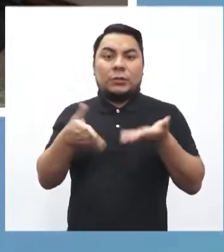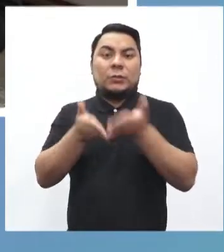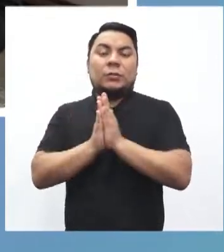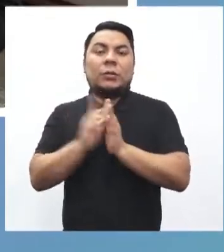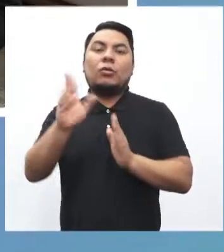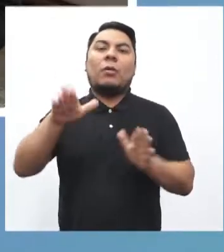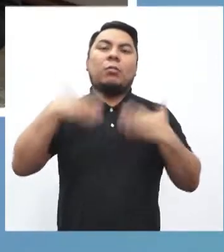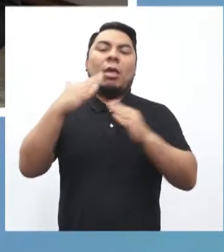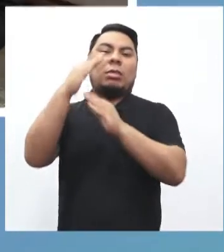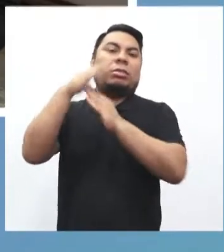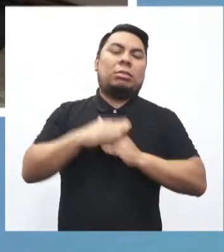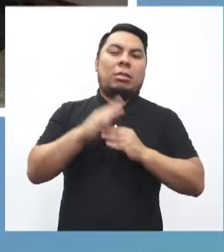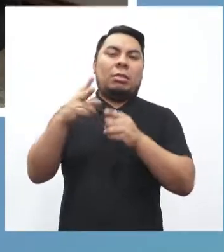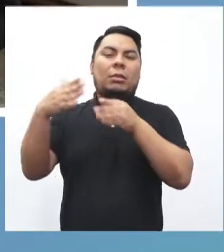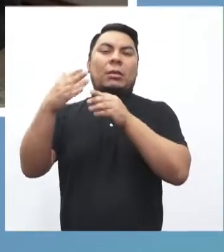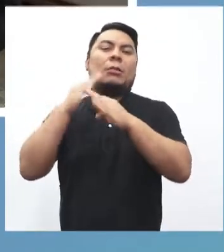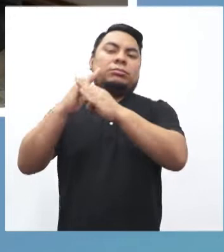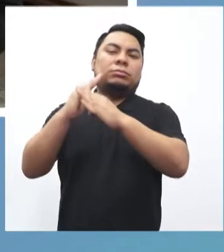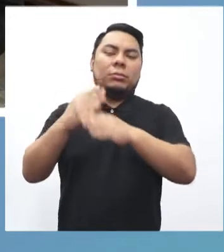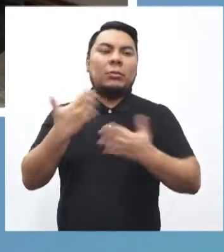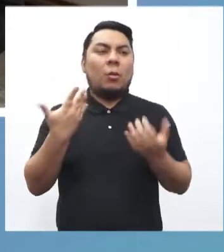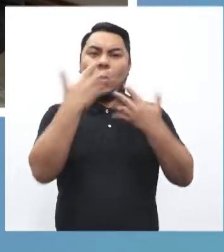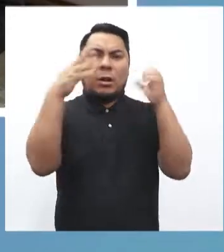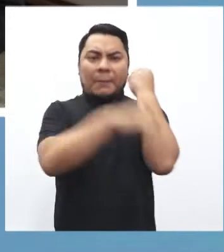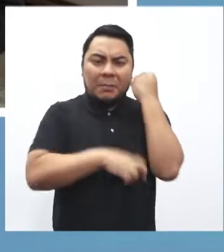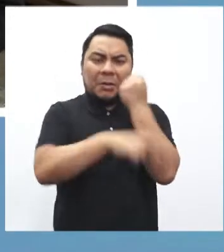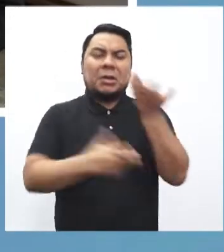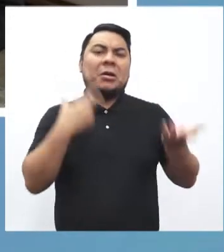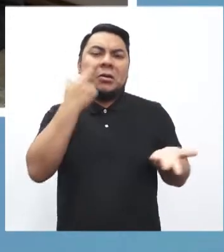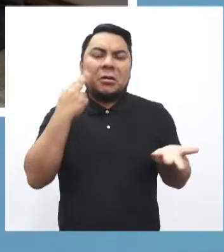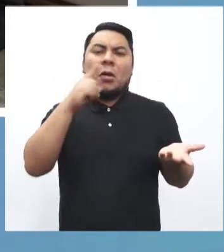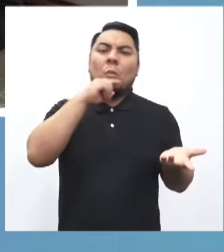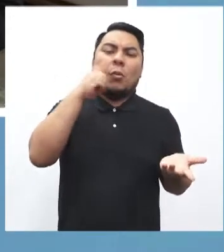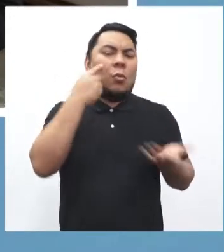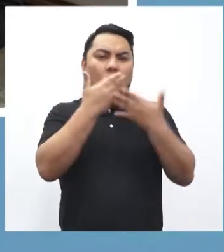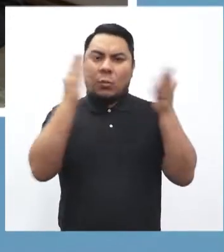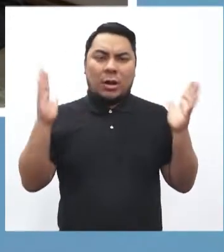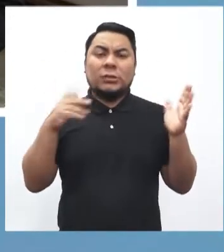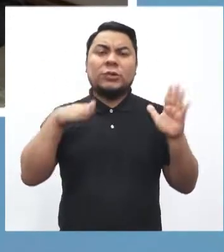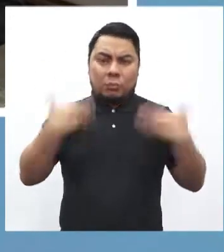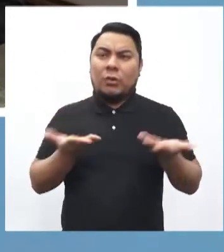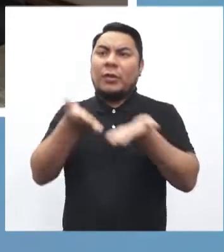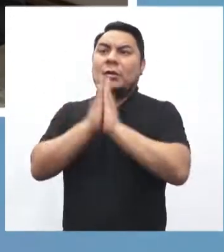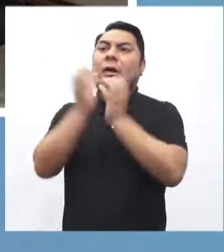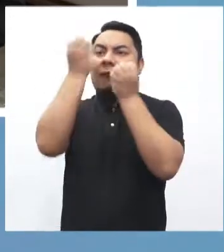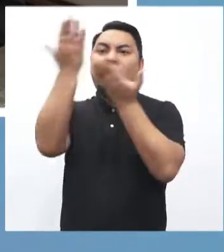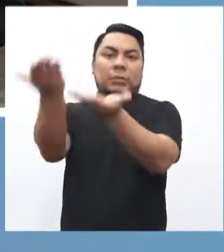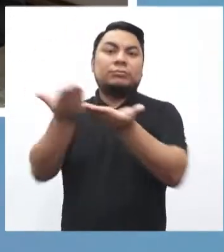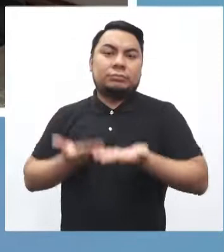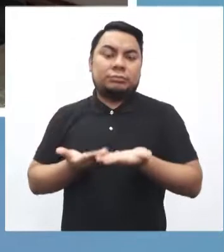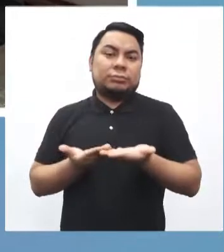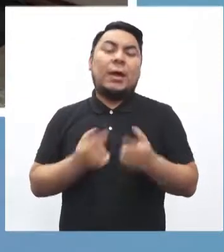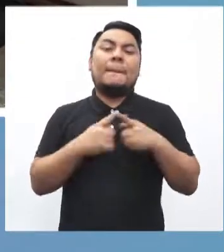puede ser restringido de este derecho por su nacionalidad, raza, sexo o cualquier otra índole. Este solamente debe